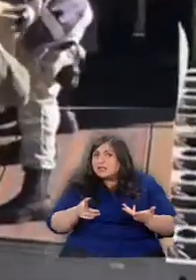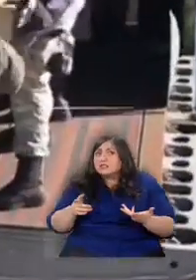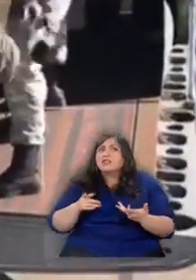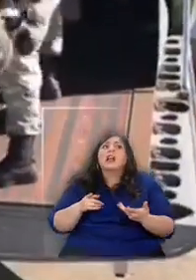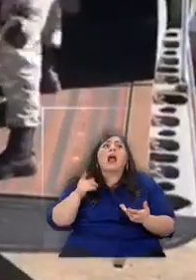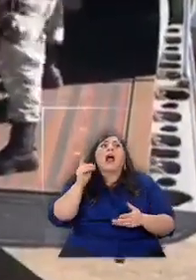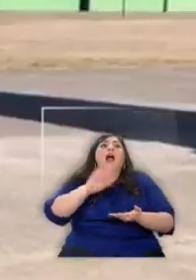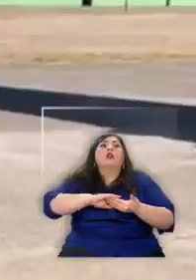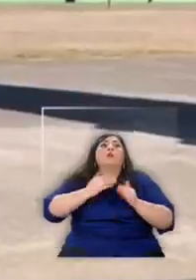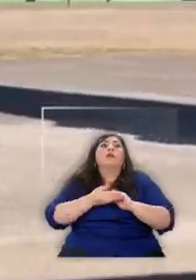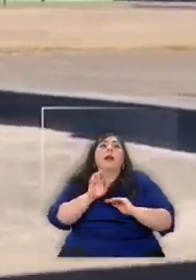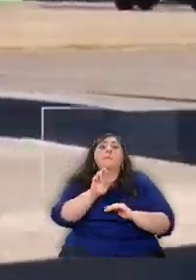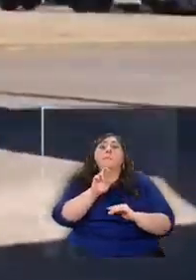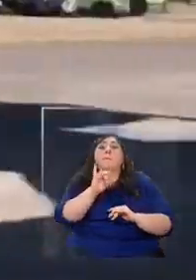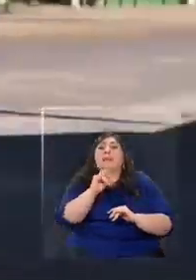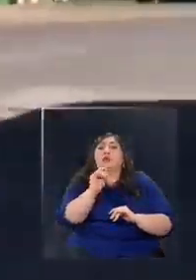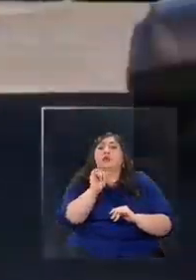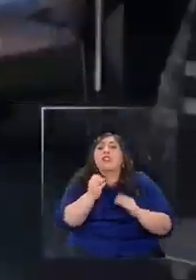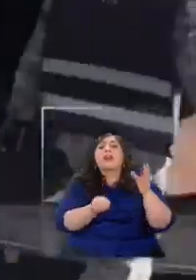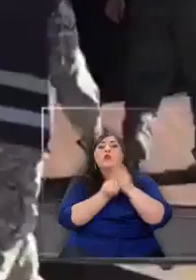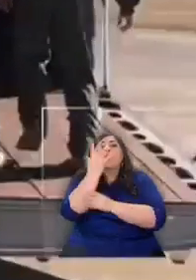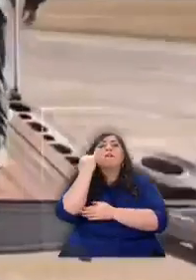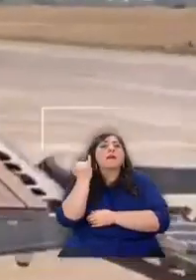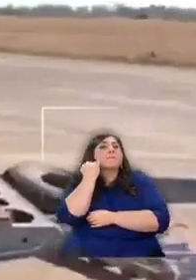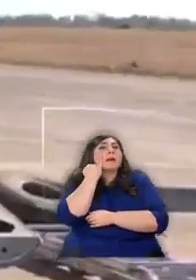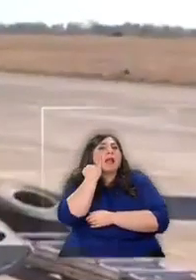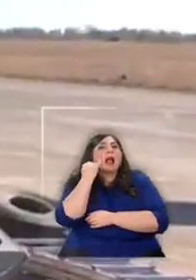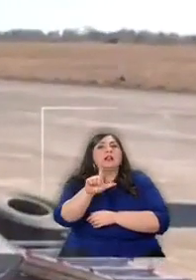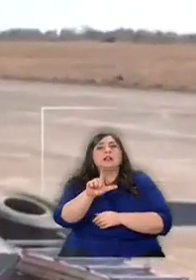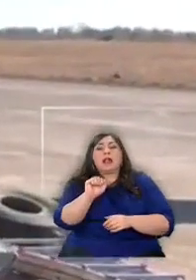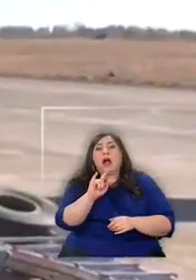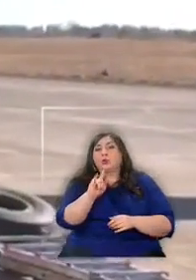a las comunas de Petrufquem, Nueva Imperial y Lautaro.